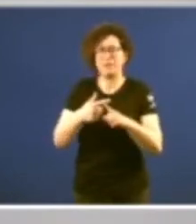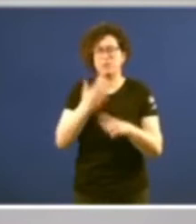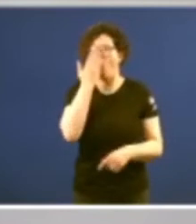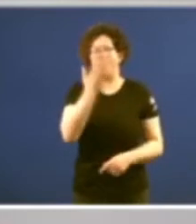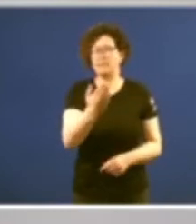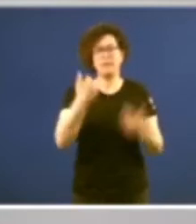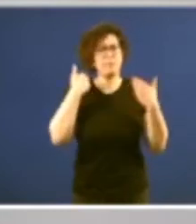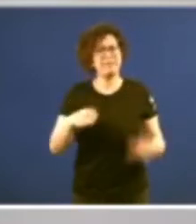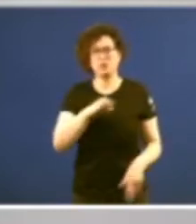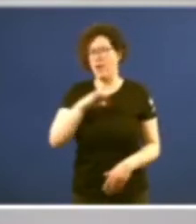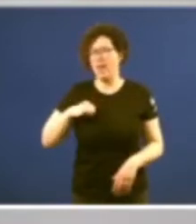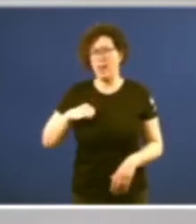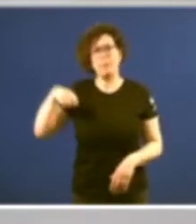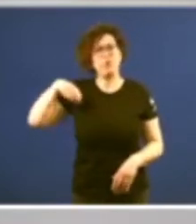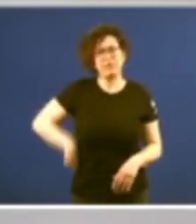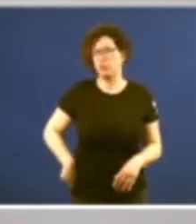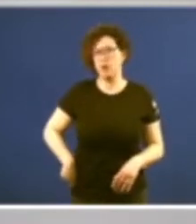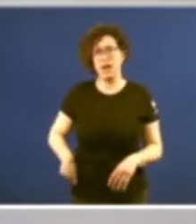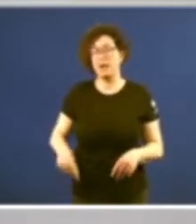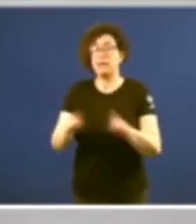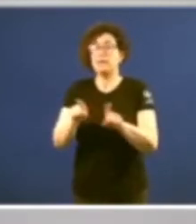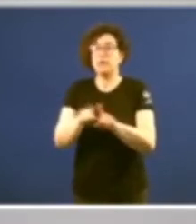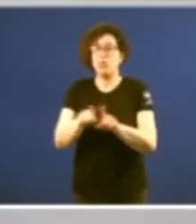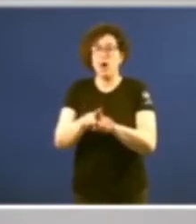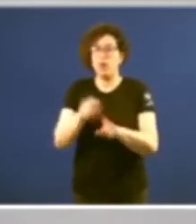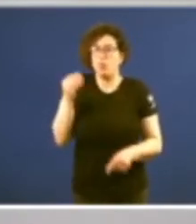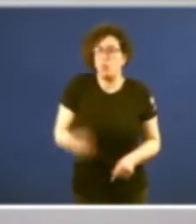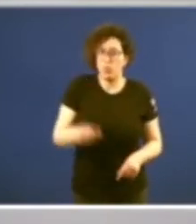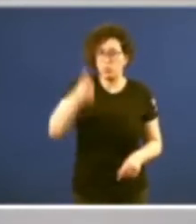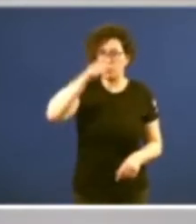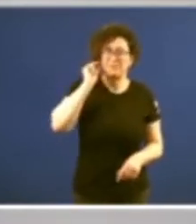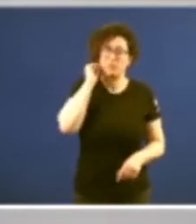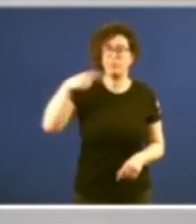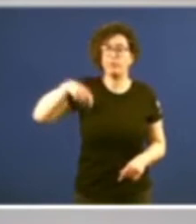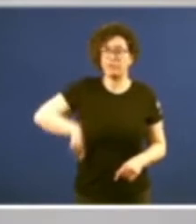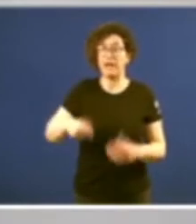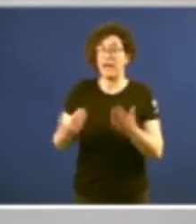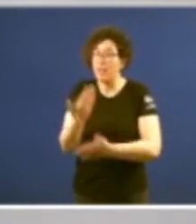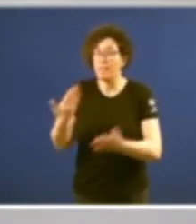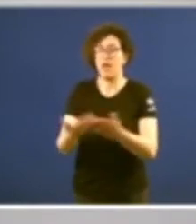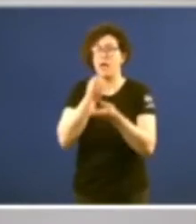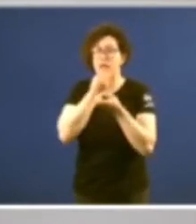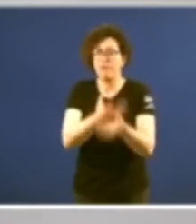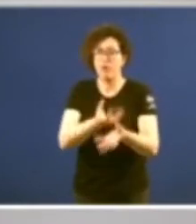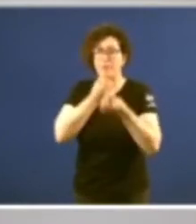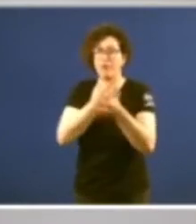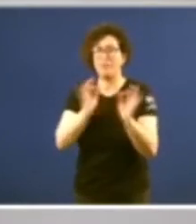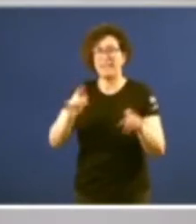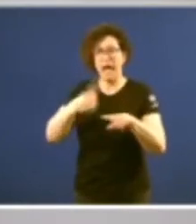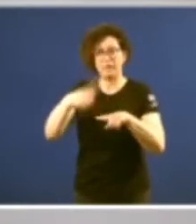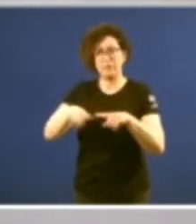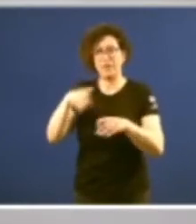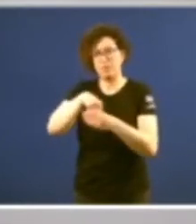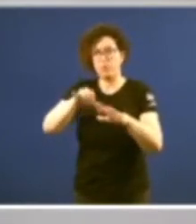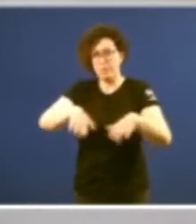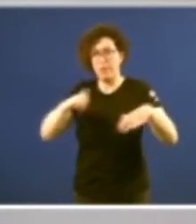e profesional como o dos edas profesionais que cada día informan sobre a actividade do Parlamento